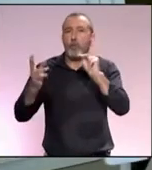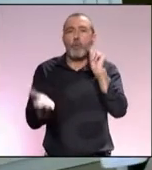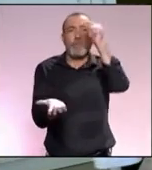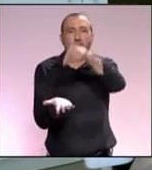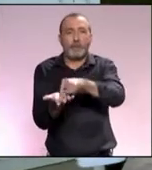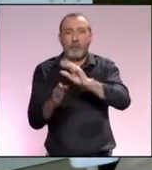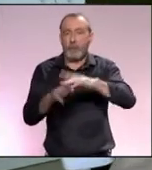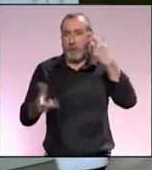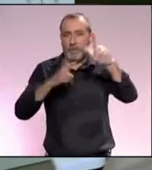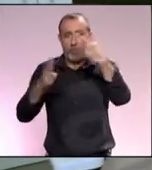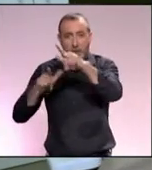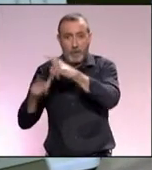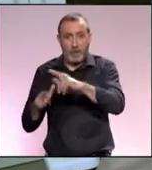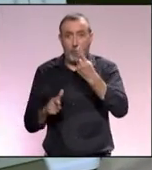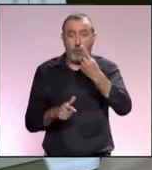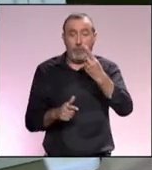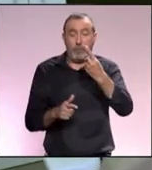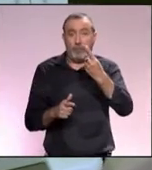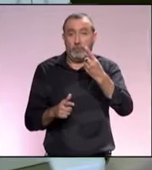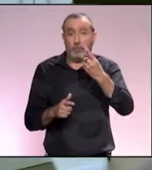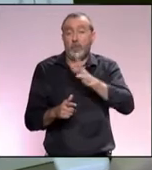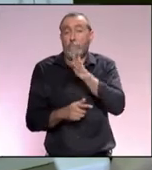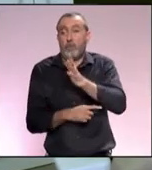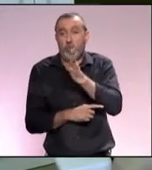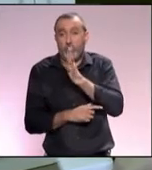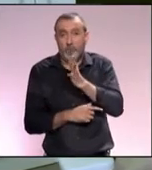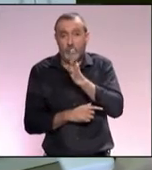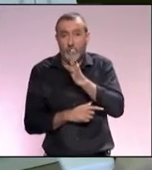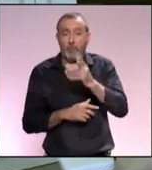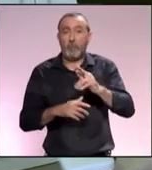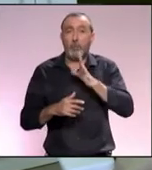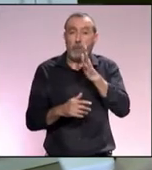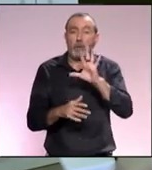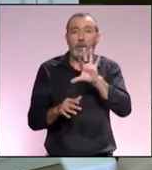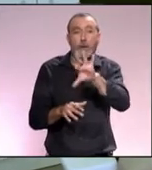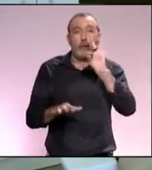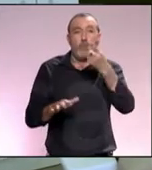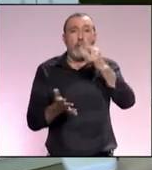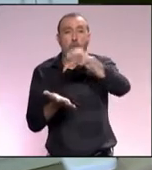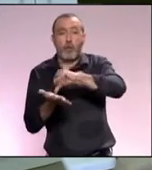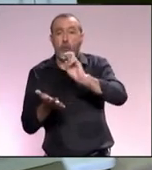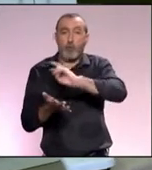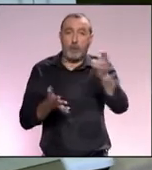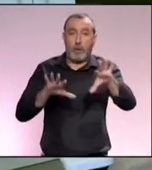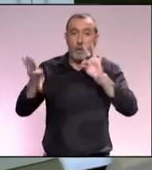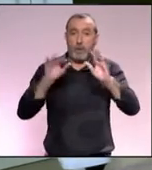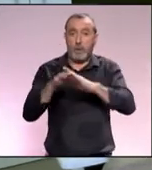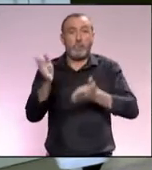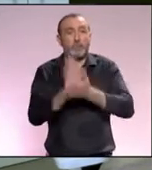para viajar. Y uno de los motivos por los que elige una ciudad u otra para viajar,